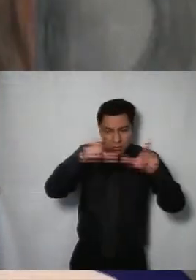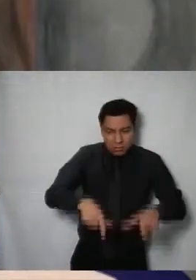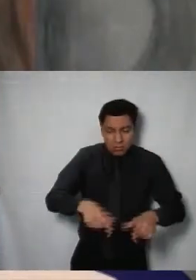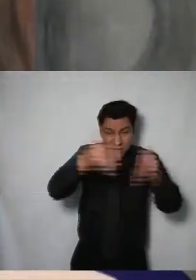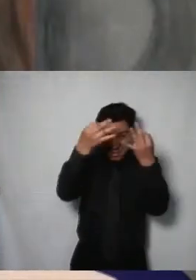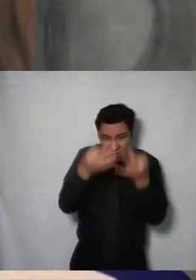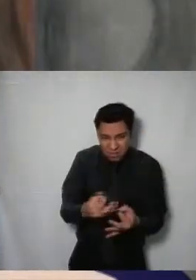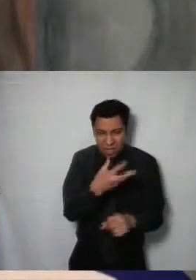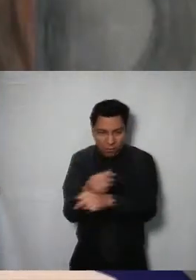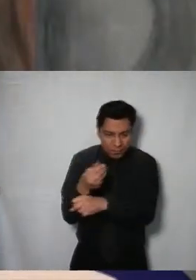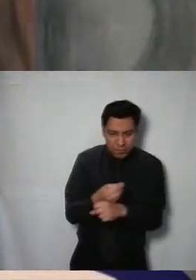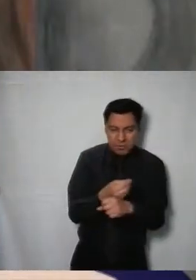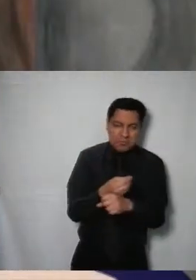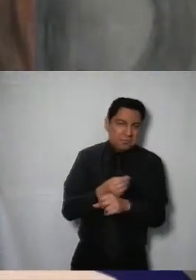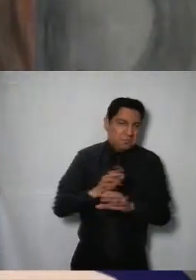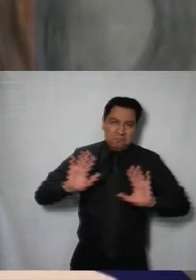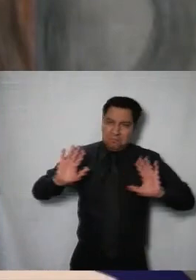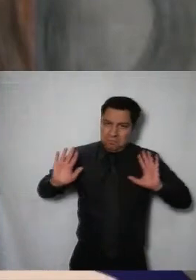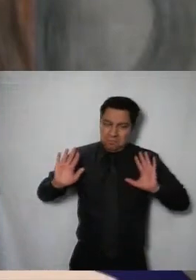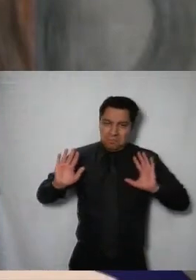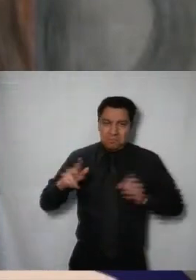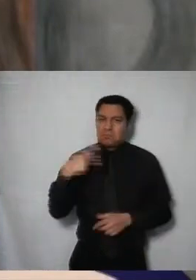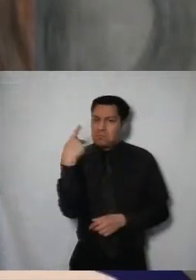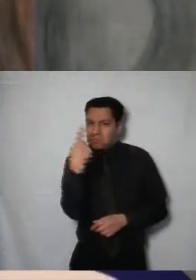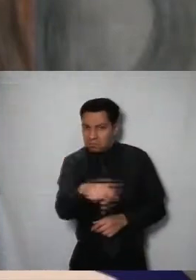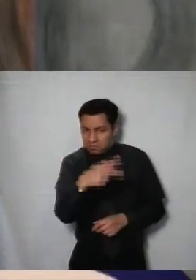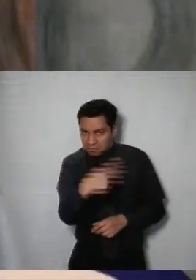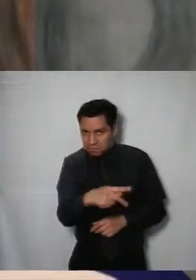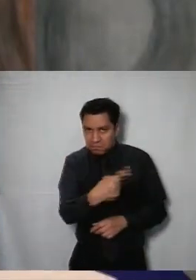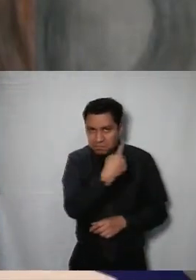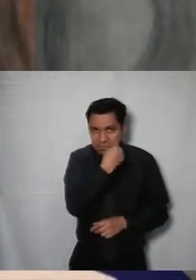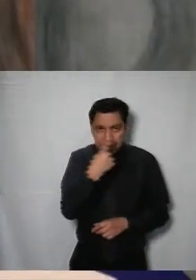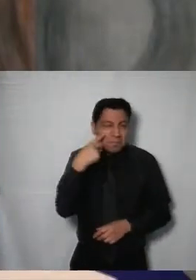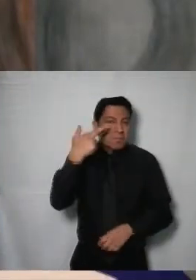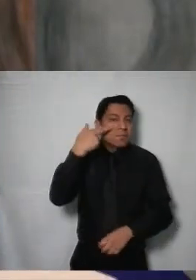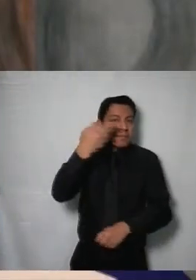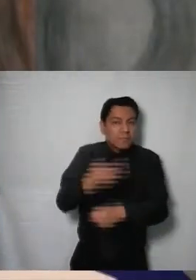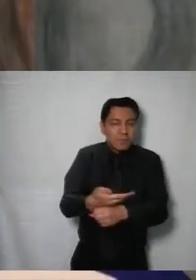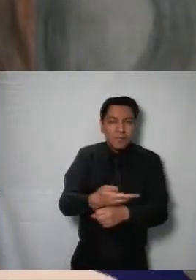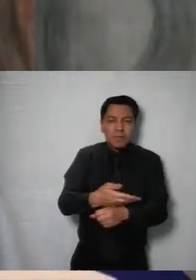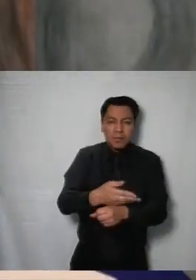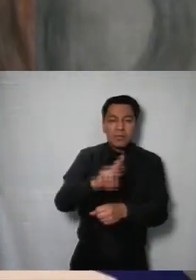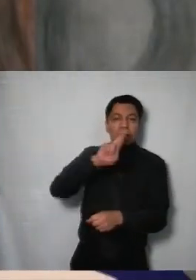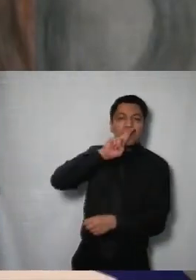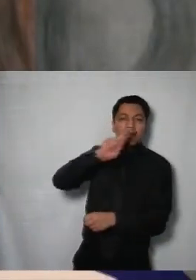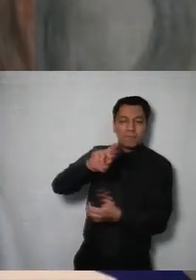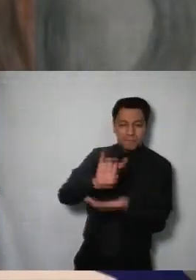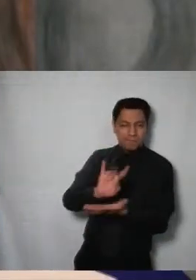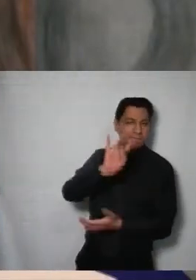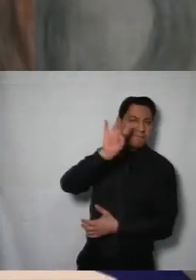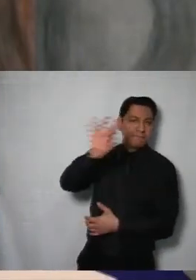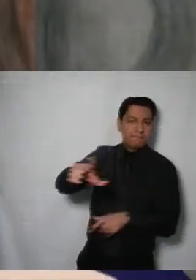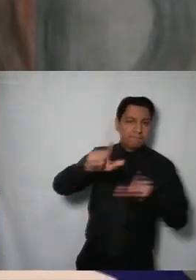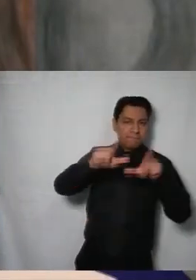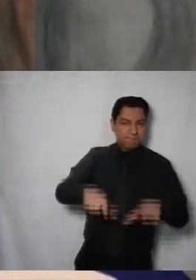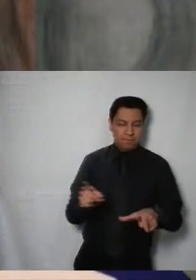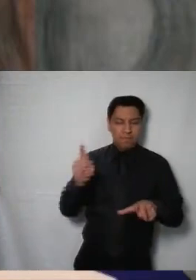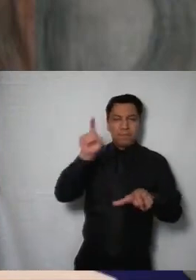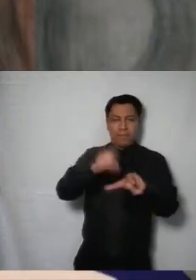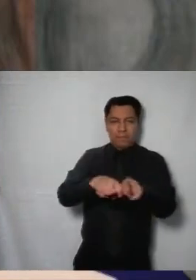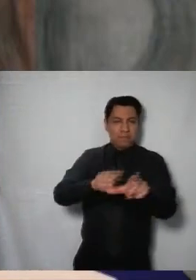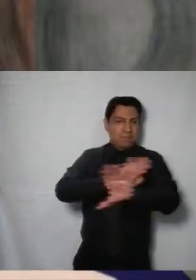contestó en tiempo y forma y había la intermitencia de la plataforma sería ese el voto presidente gracias